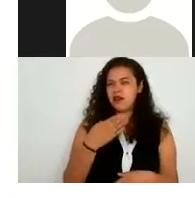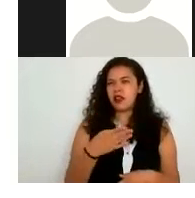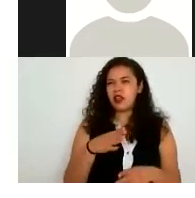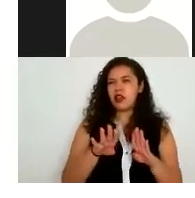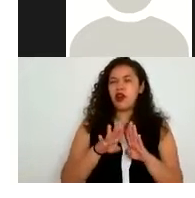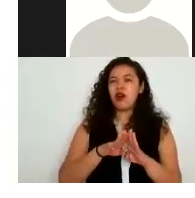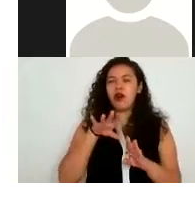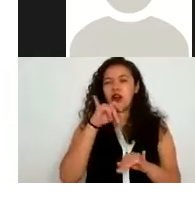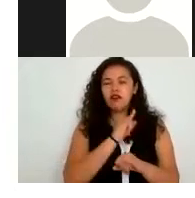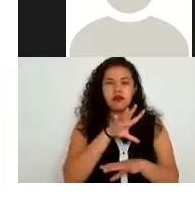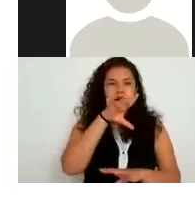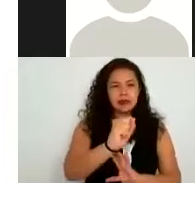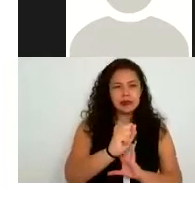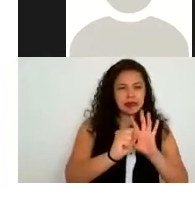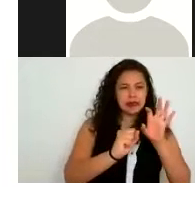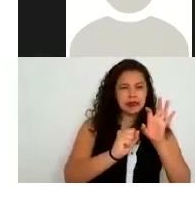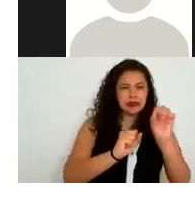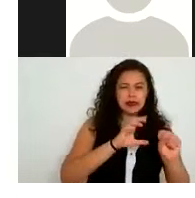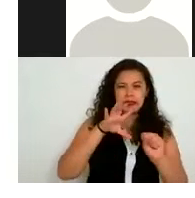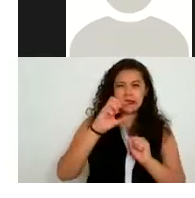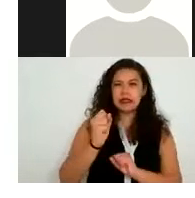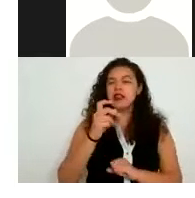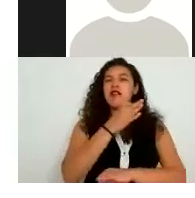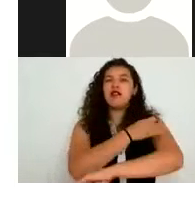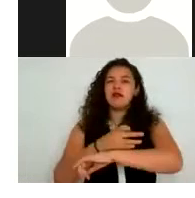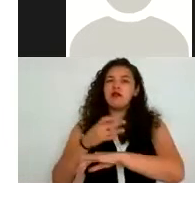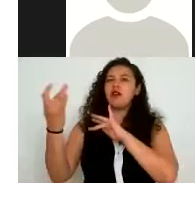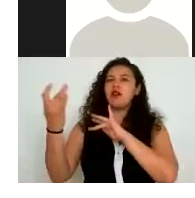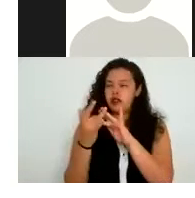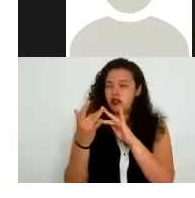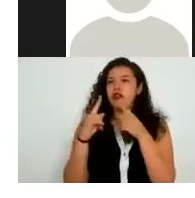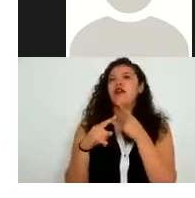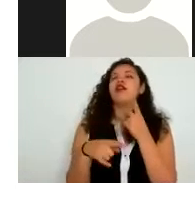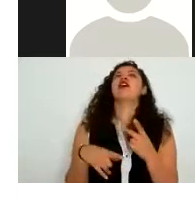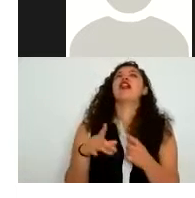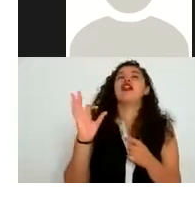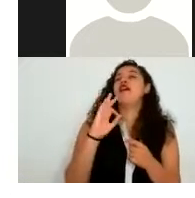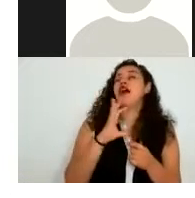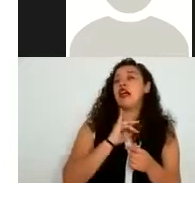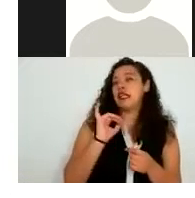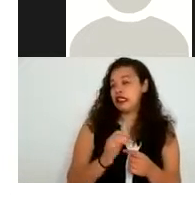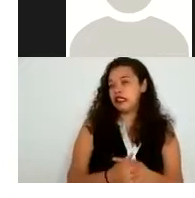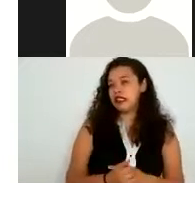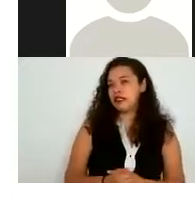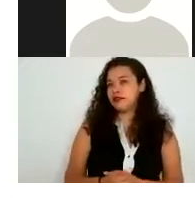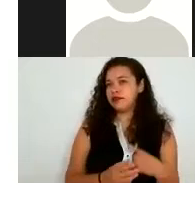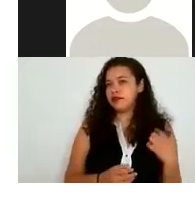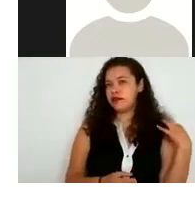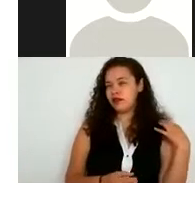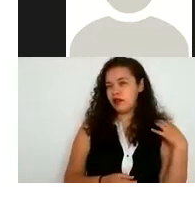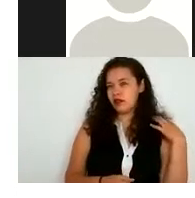localizar a familiares cuando se tiene la posibilidad de hacerlo pero de primera instancia sí tenemos esa